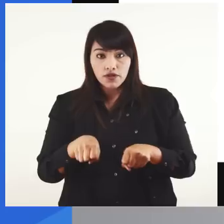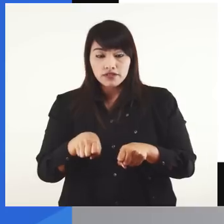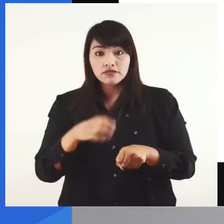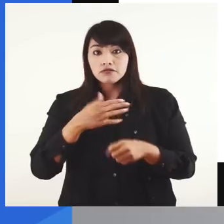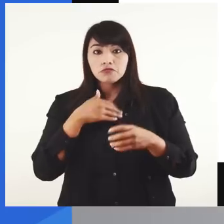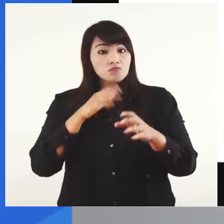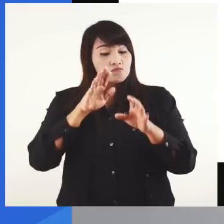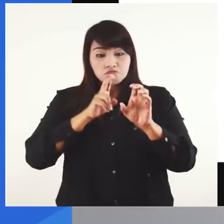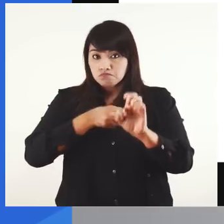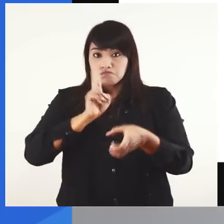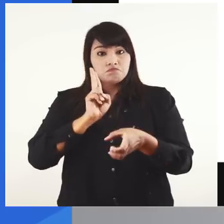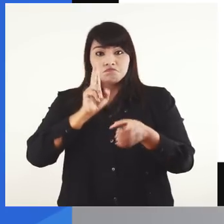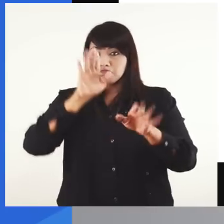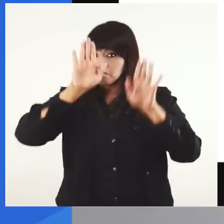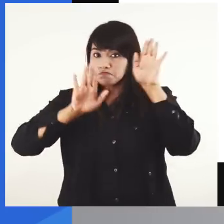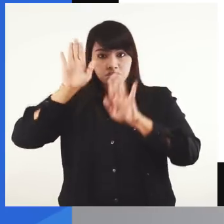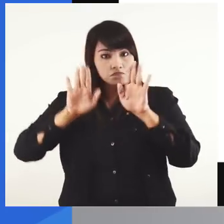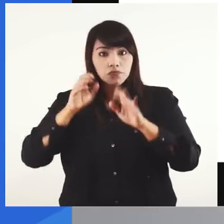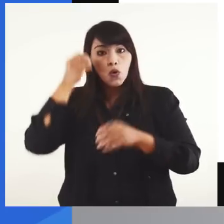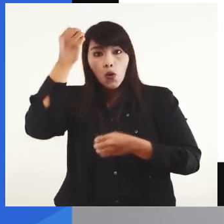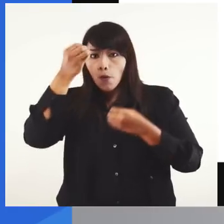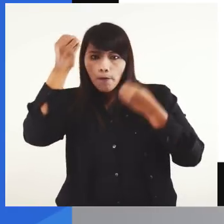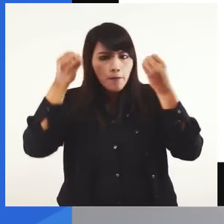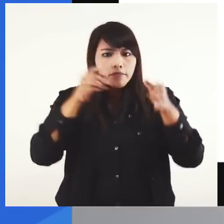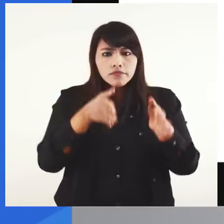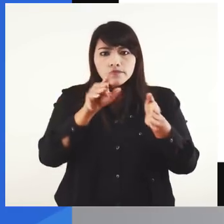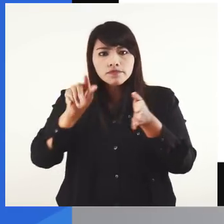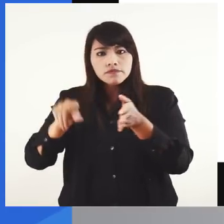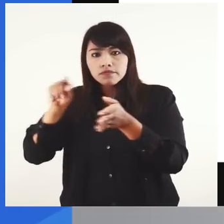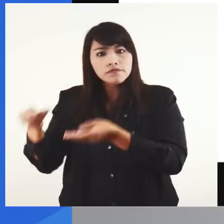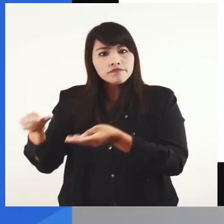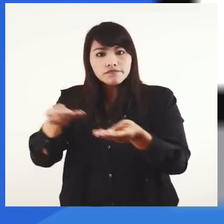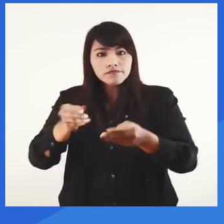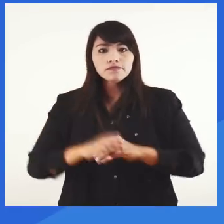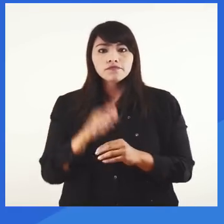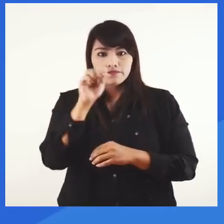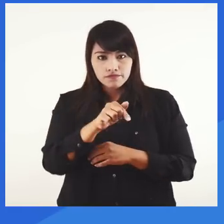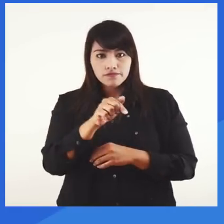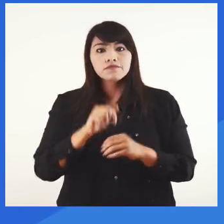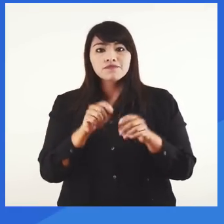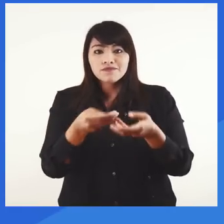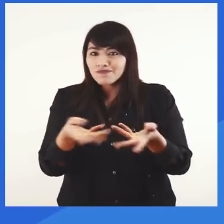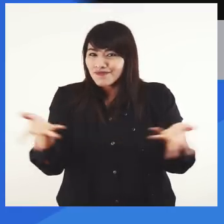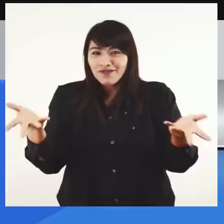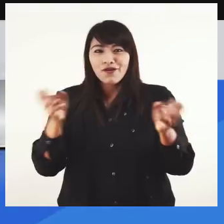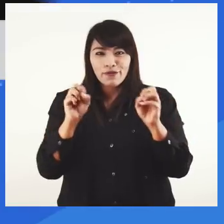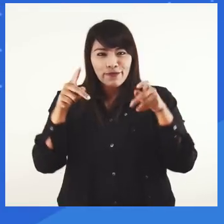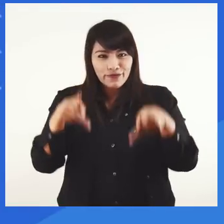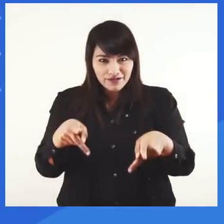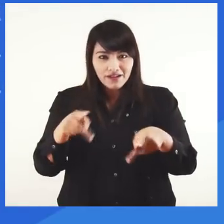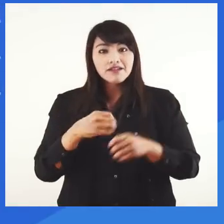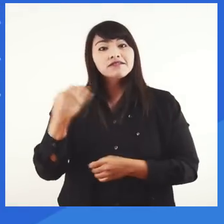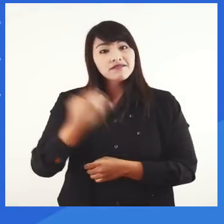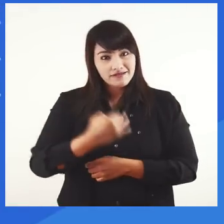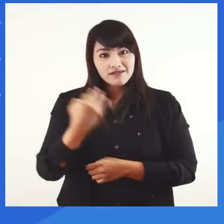la opción de abandonar postulación y ver comentarios que las instituciones coloquen. En este portal hay espacio para